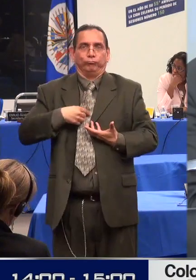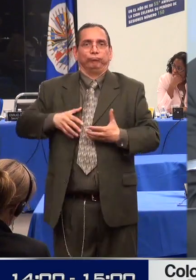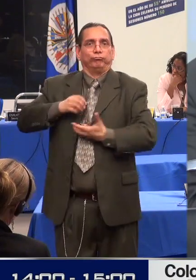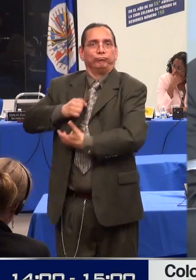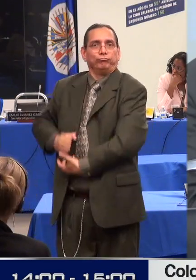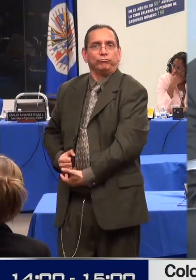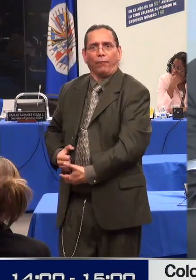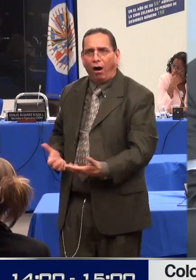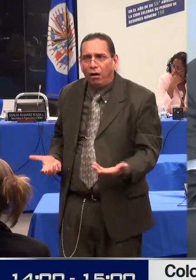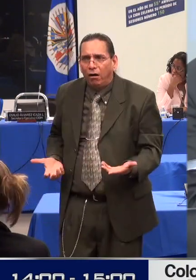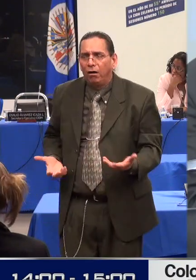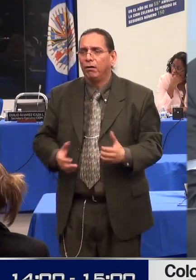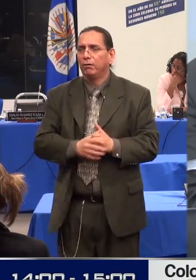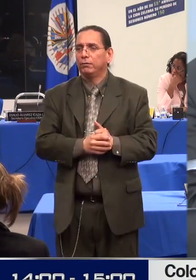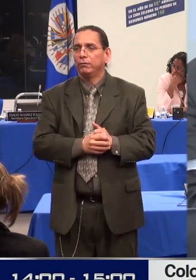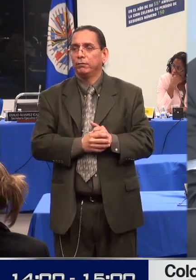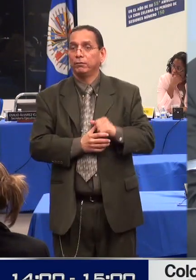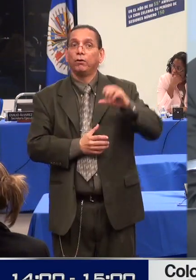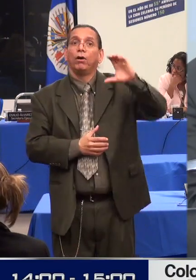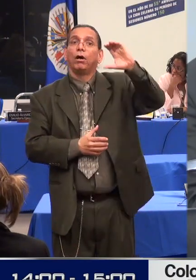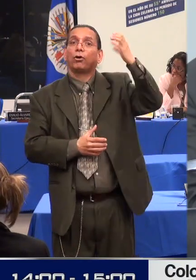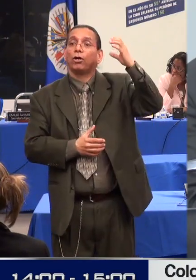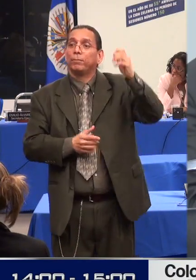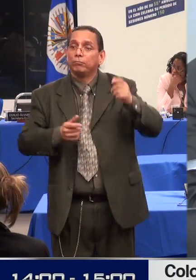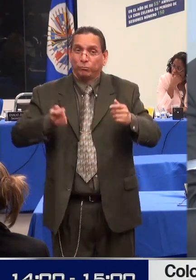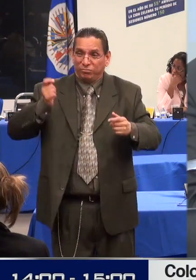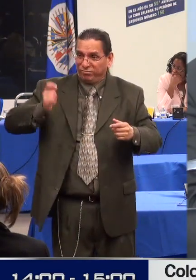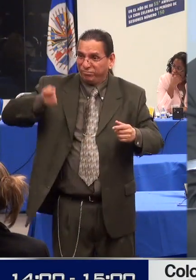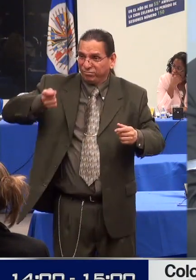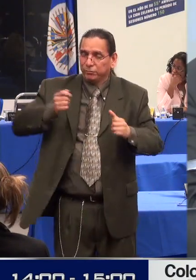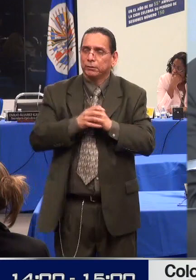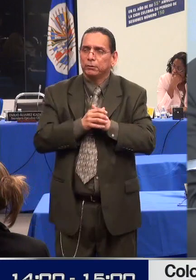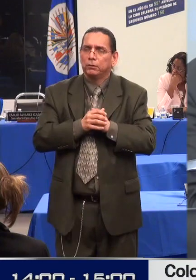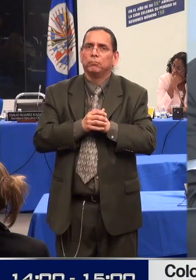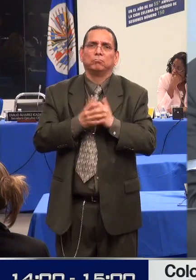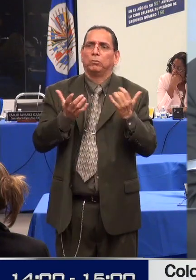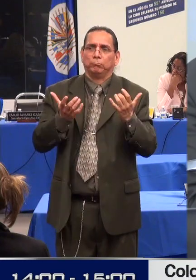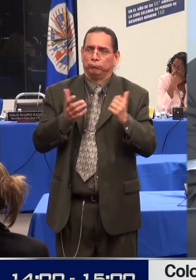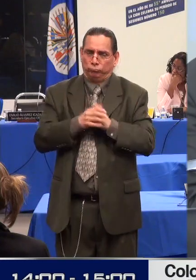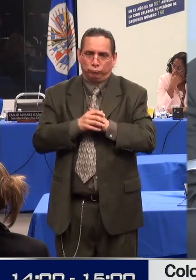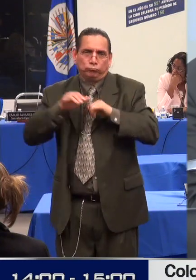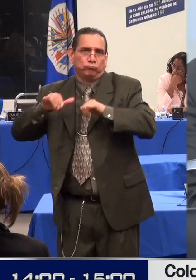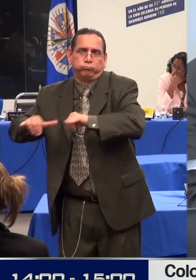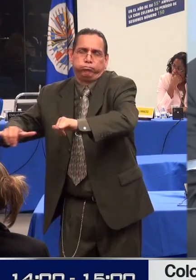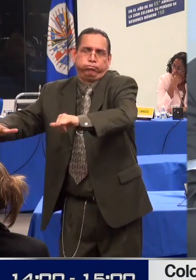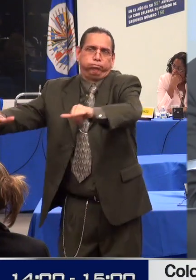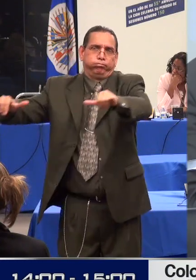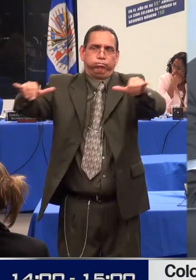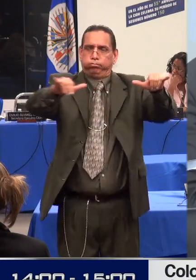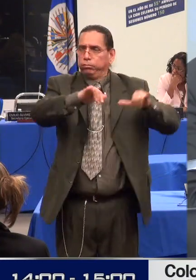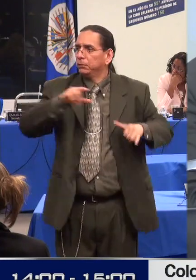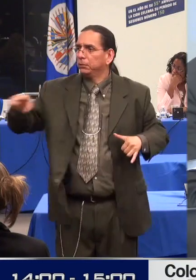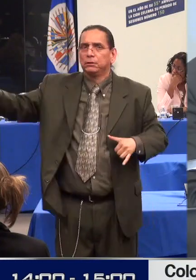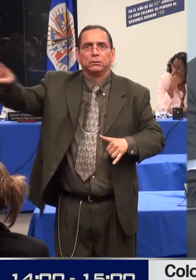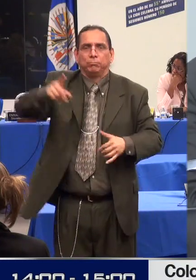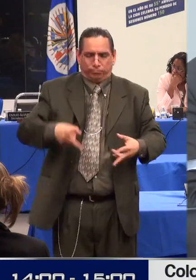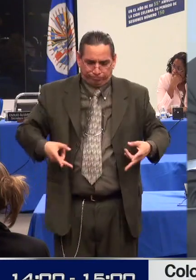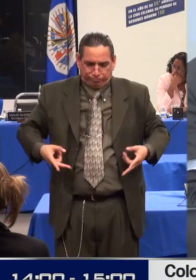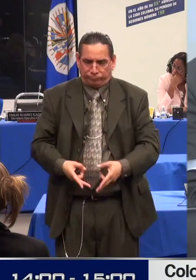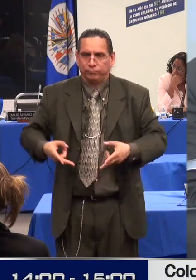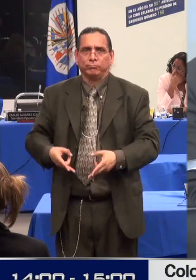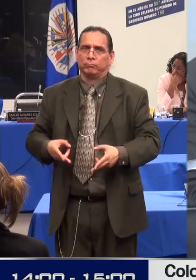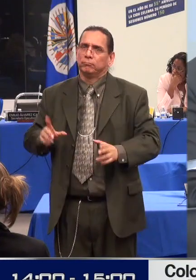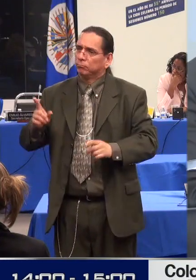esterilización quirúrgica, el Comité de Naciones Unidas en sus observaciones y en su borrador de observación al artículo 12 ha claramente